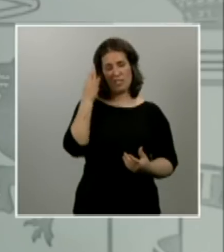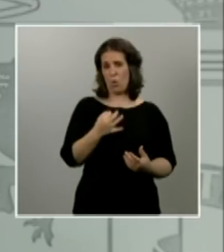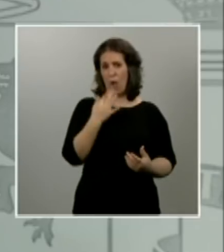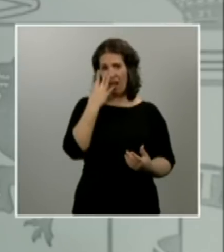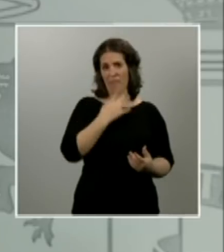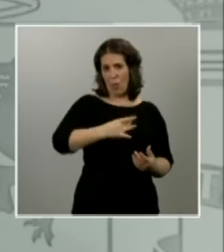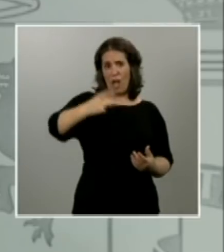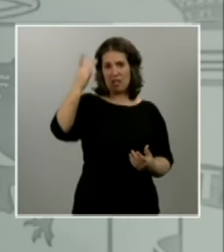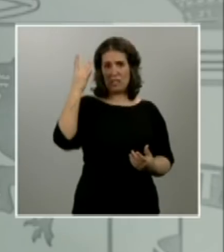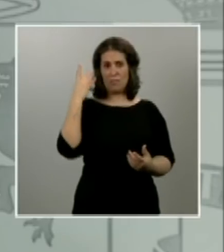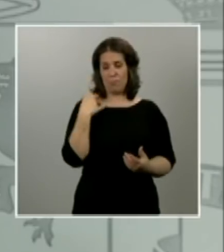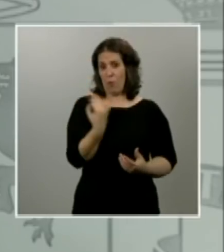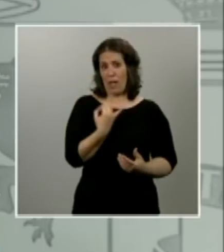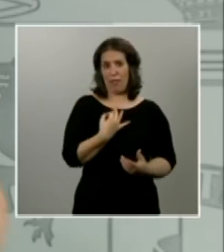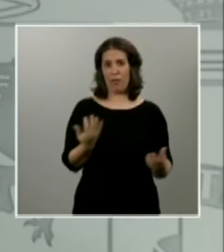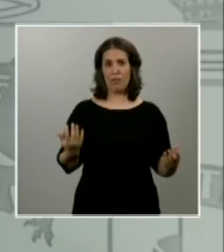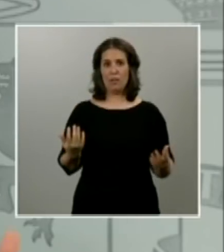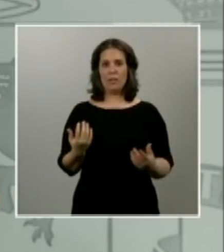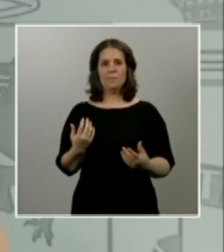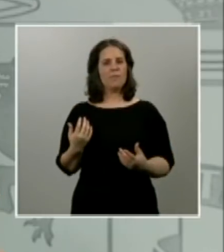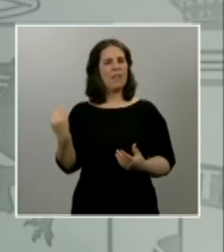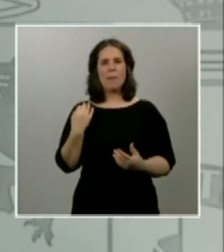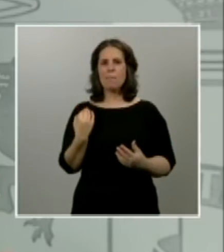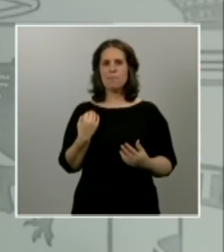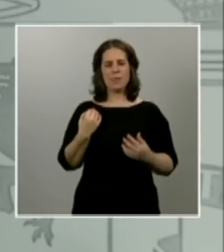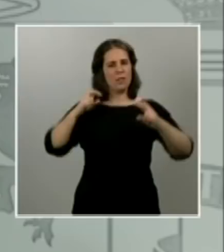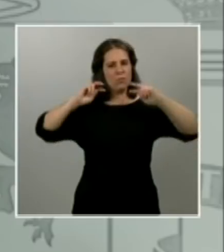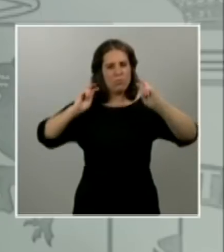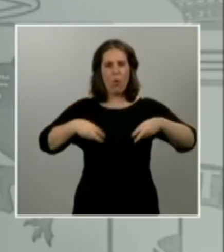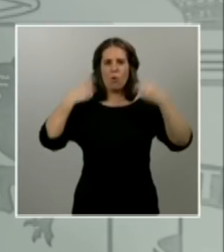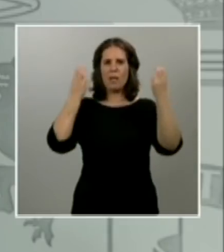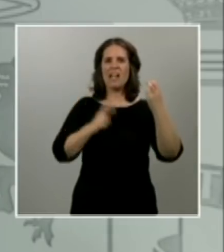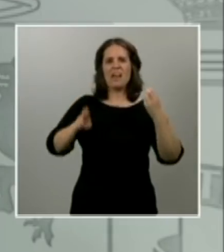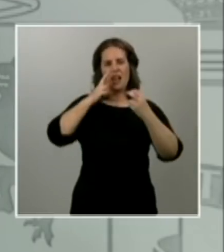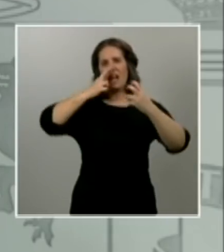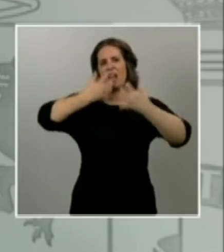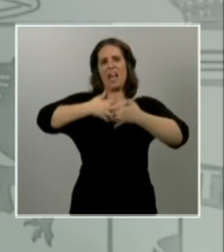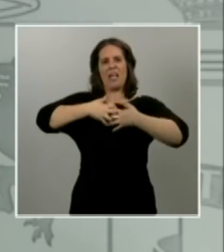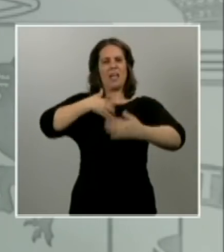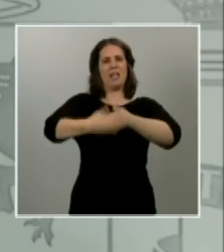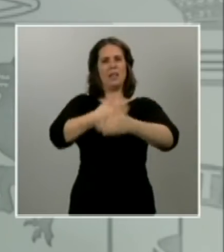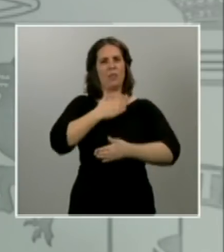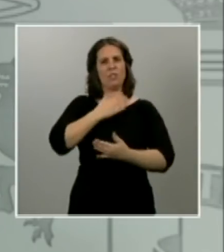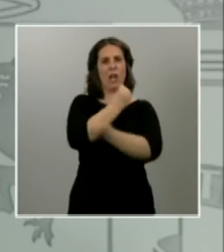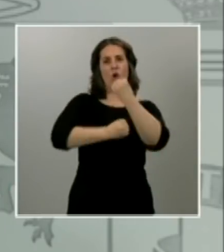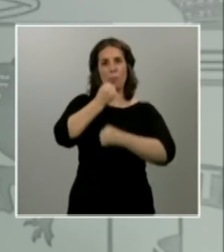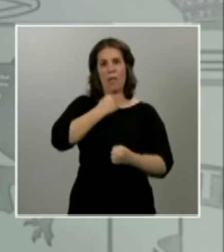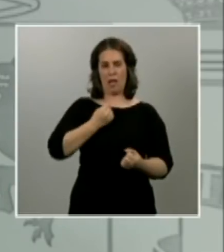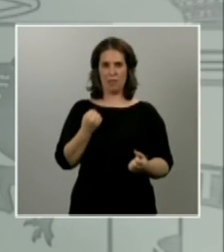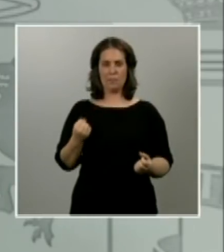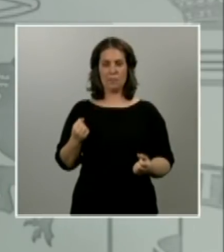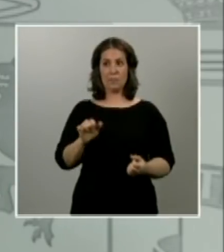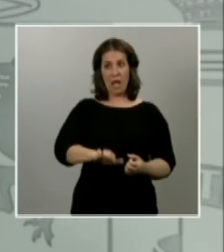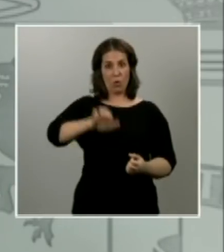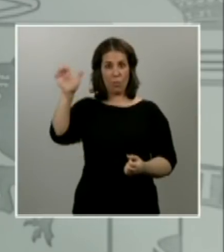en marcha un verdadero plan Marshall de reactivación a escala continental de nuestra economía. Europa surgió